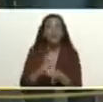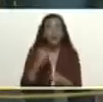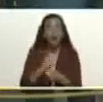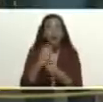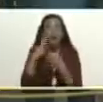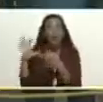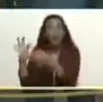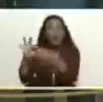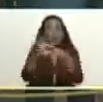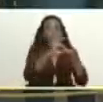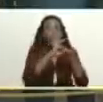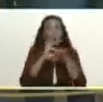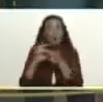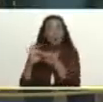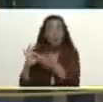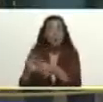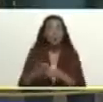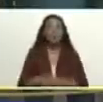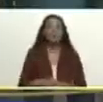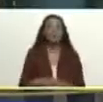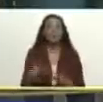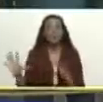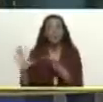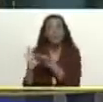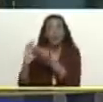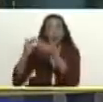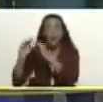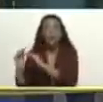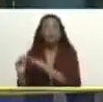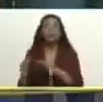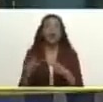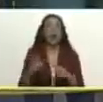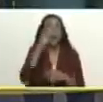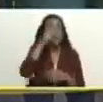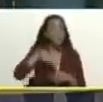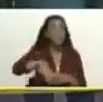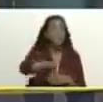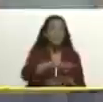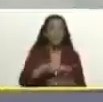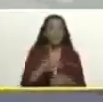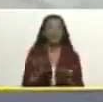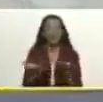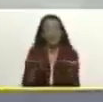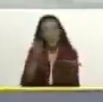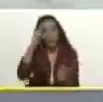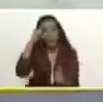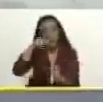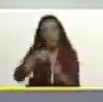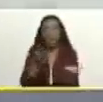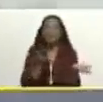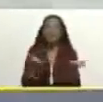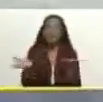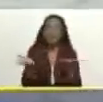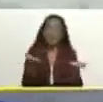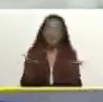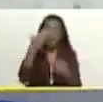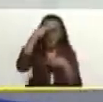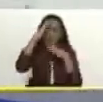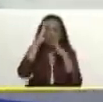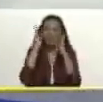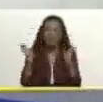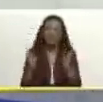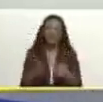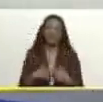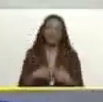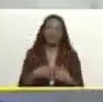unidos estamos trabajando mancomunados porque nuestro propósito es servir. nosotros venimos a servir y